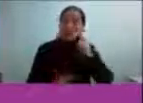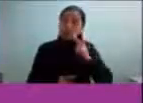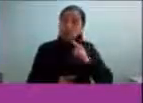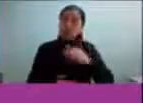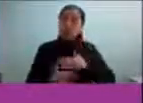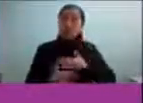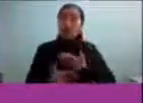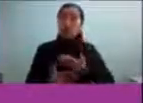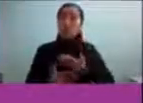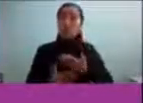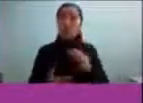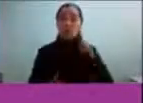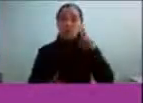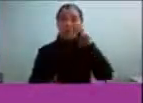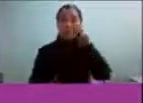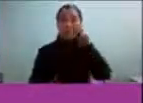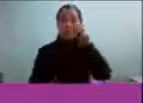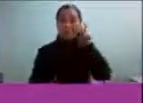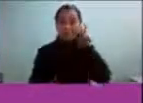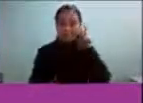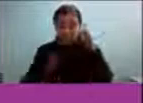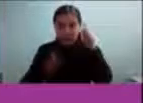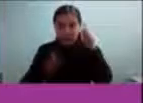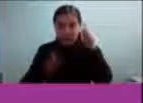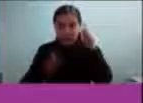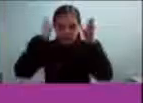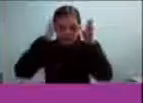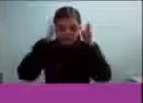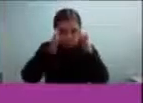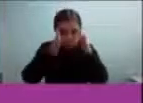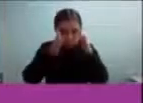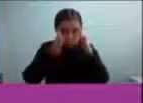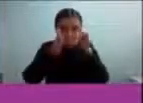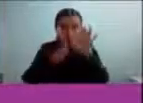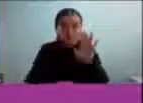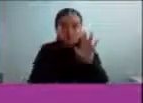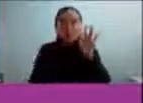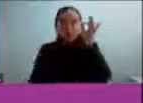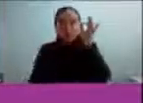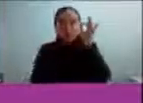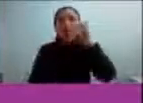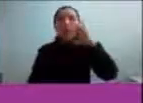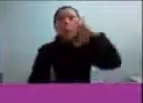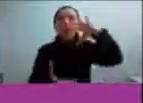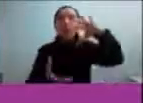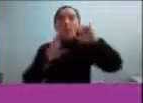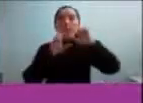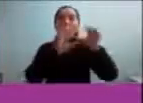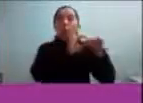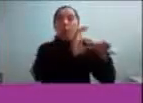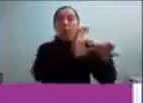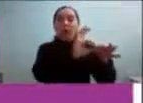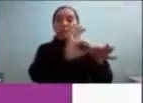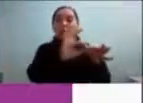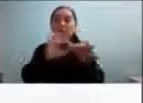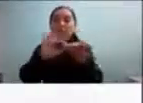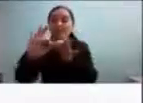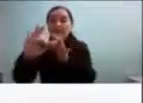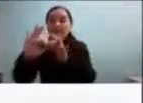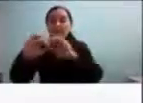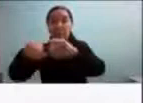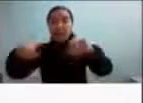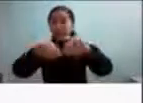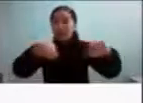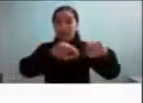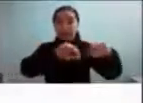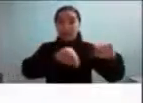si uno observa con mayor atención, puede ver que hay como una globalidad. O sea, como algo que las engloba. Entonces, por ejemplo,